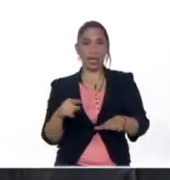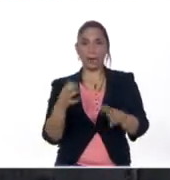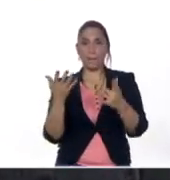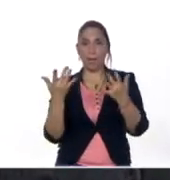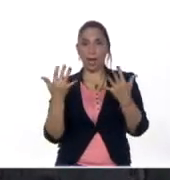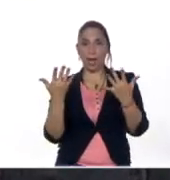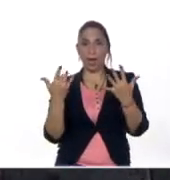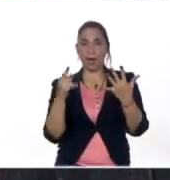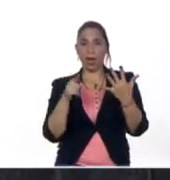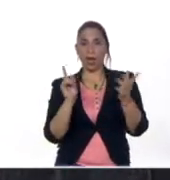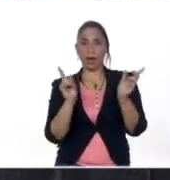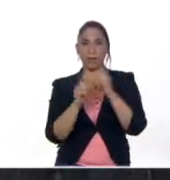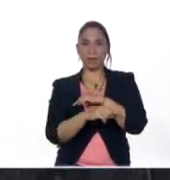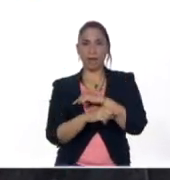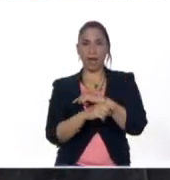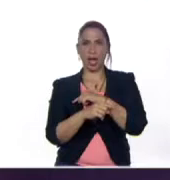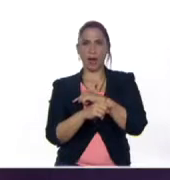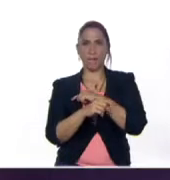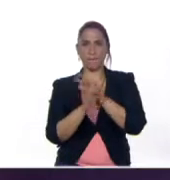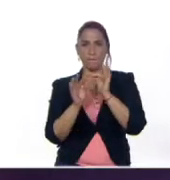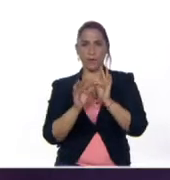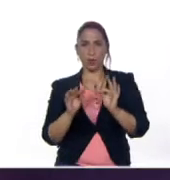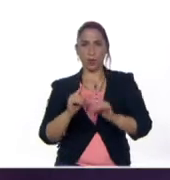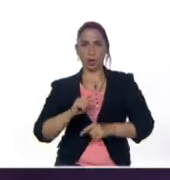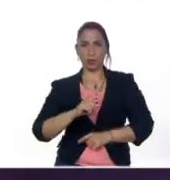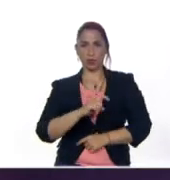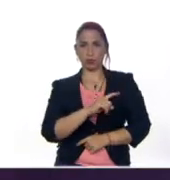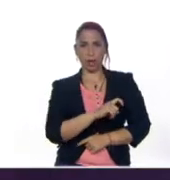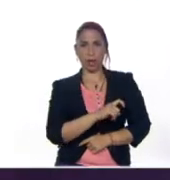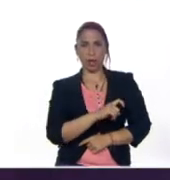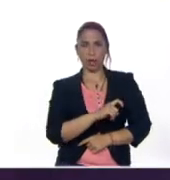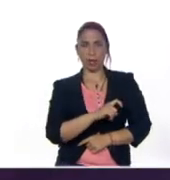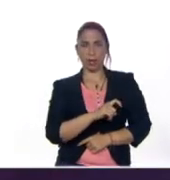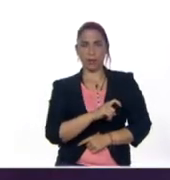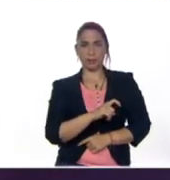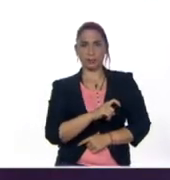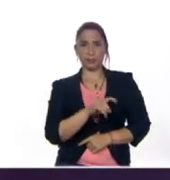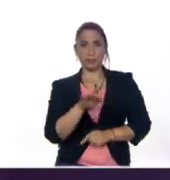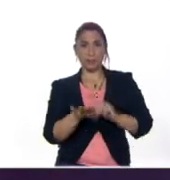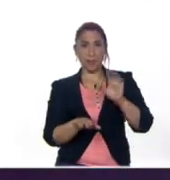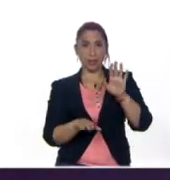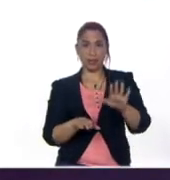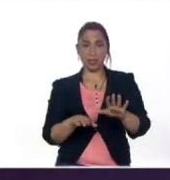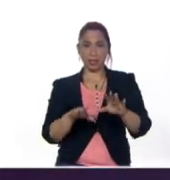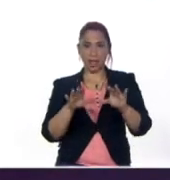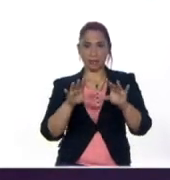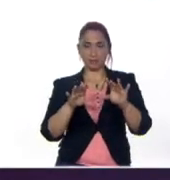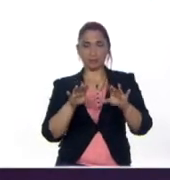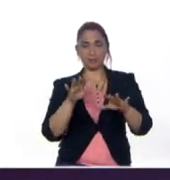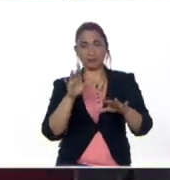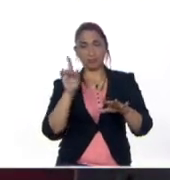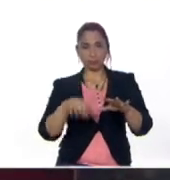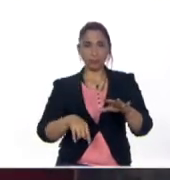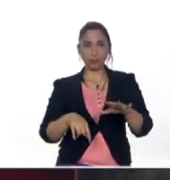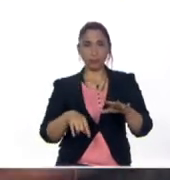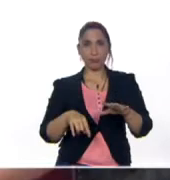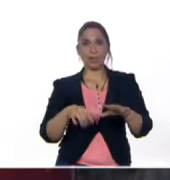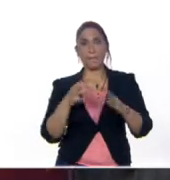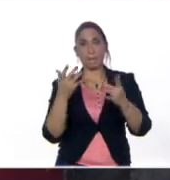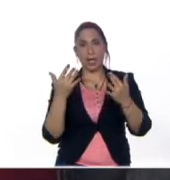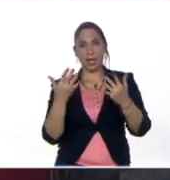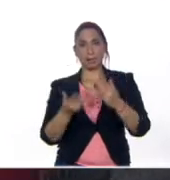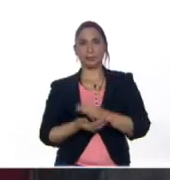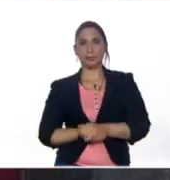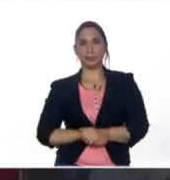sustituir lo que es la figura del gusano la figura de las patitas y la figura de las manos